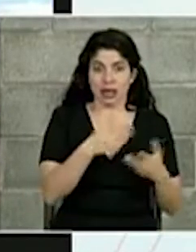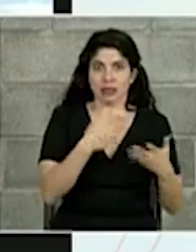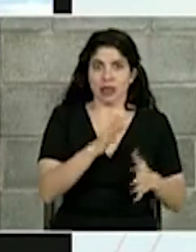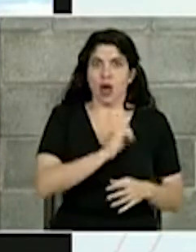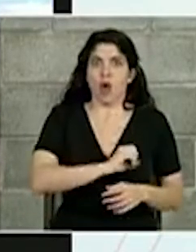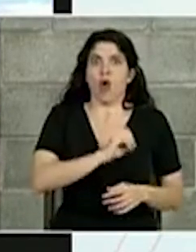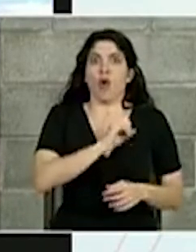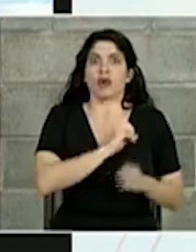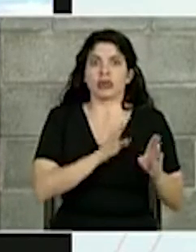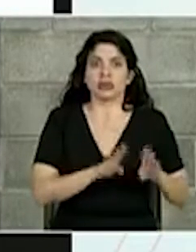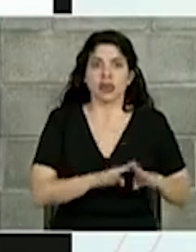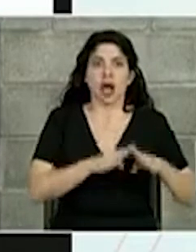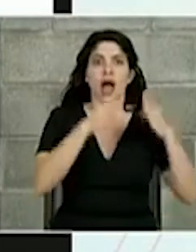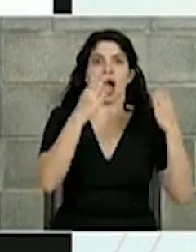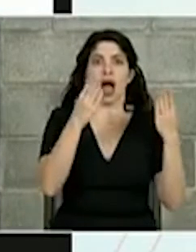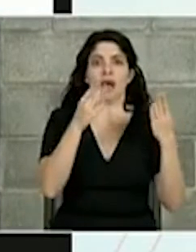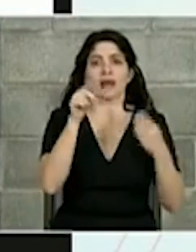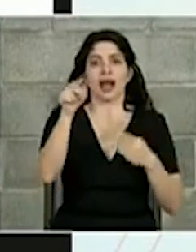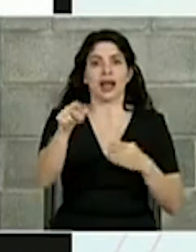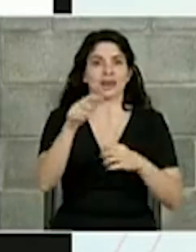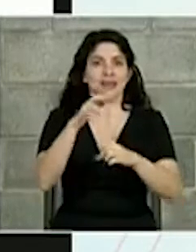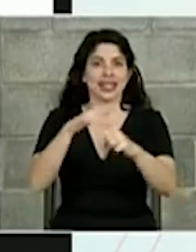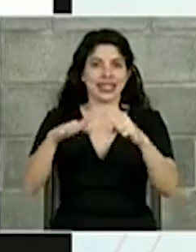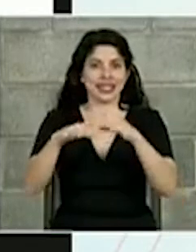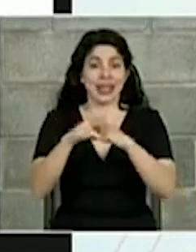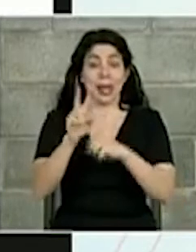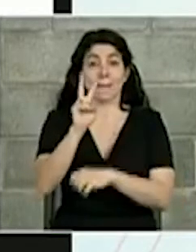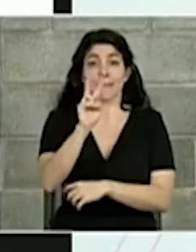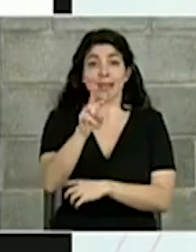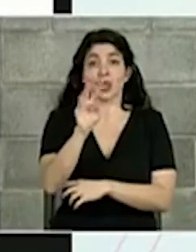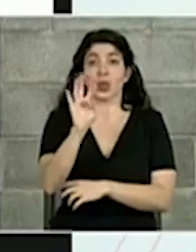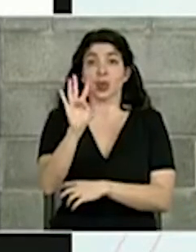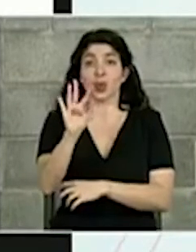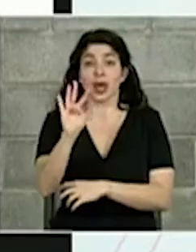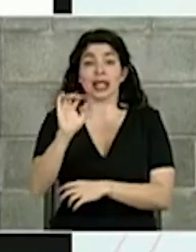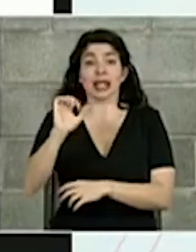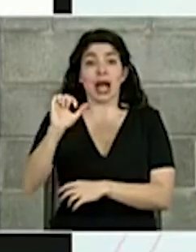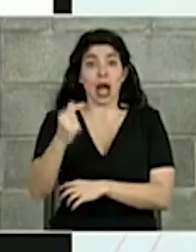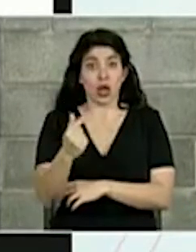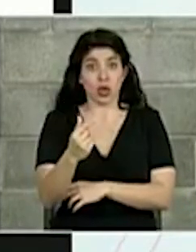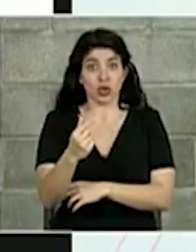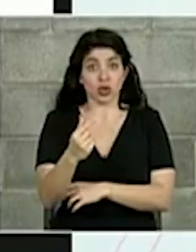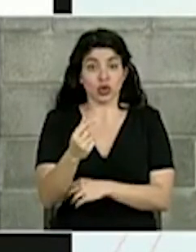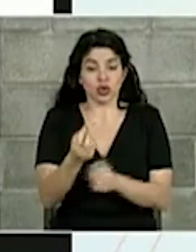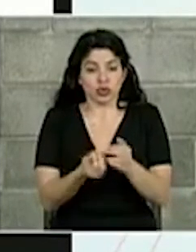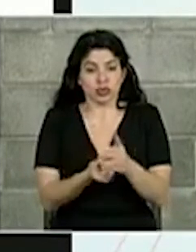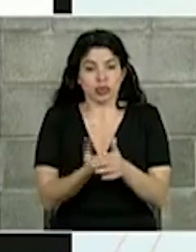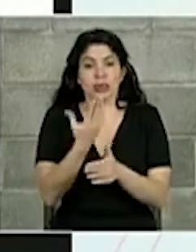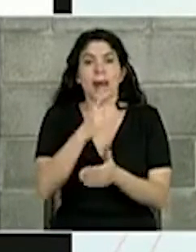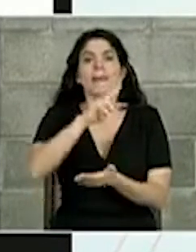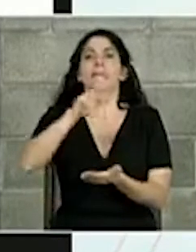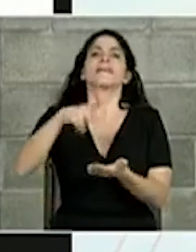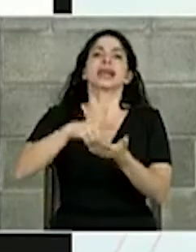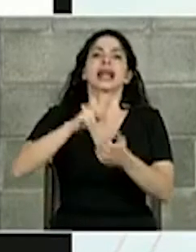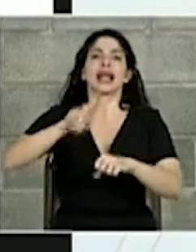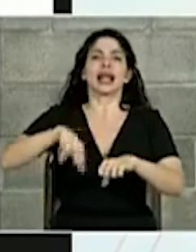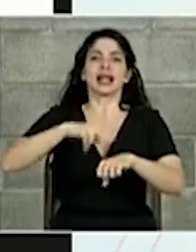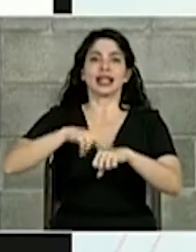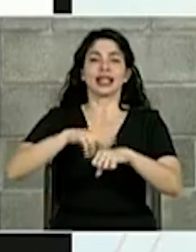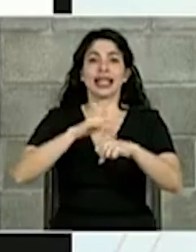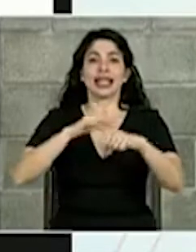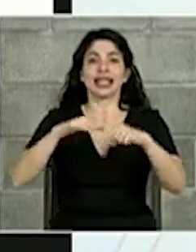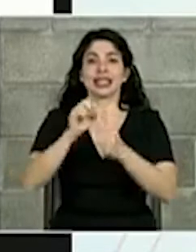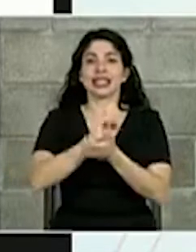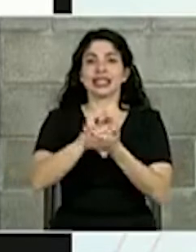oficialmente la apertura de la isla. El 24 de agosto se crea el Parque Nacional Isla San